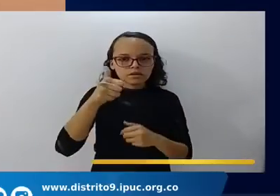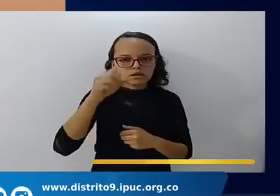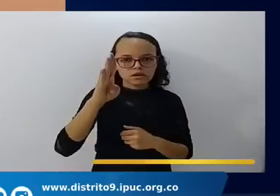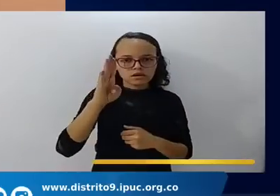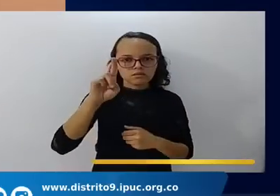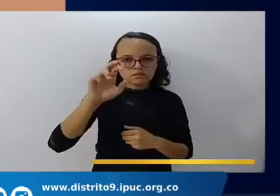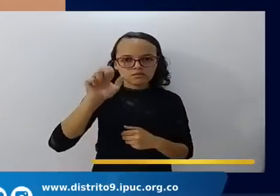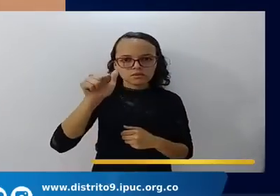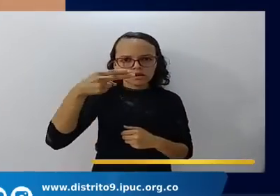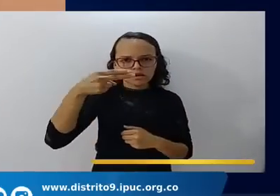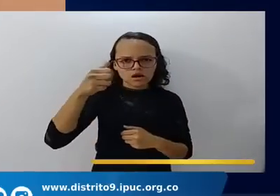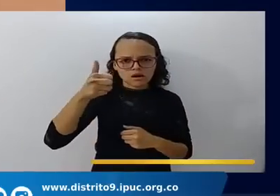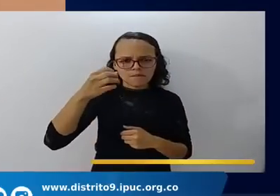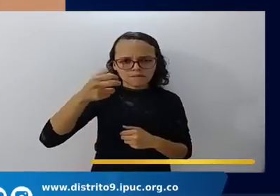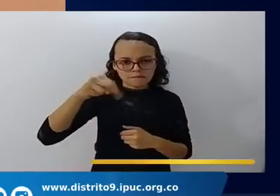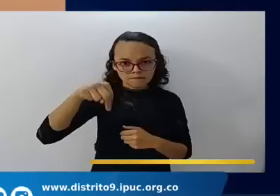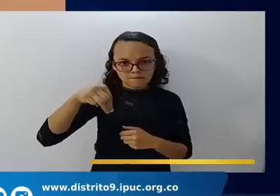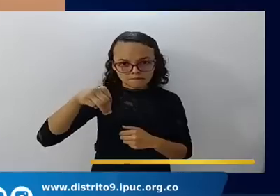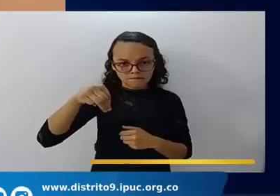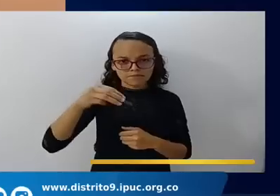riquísimo.